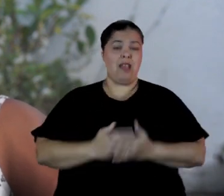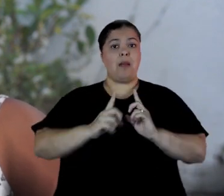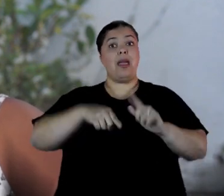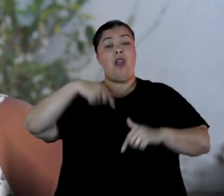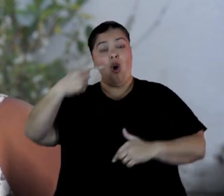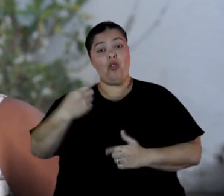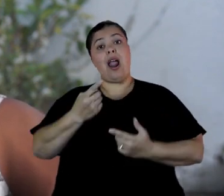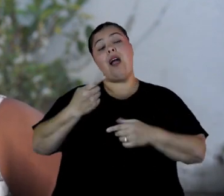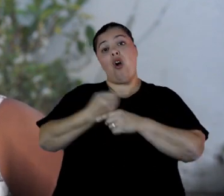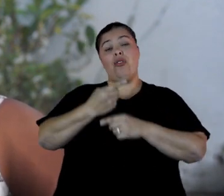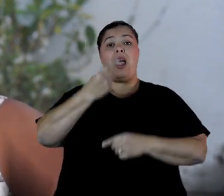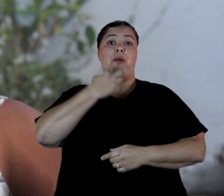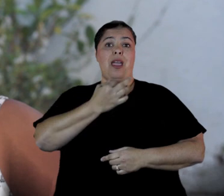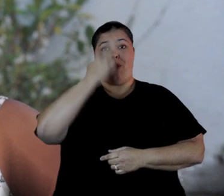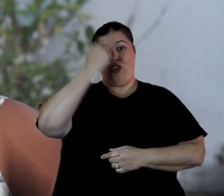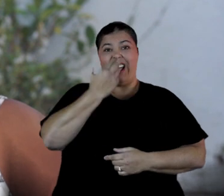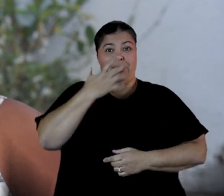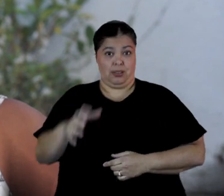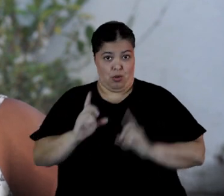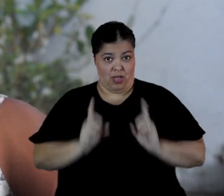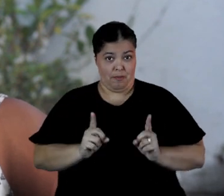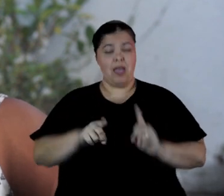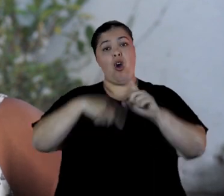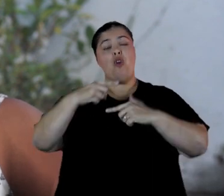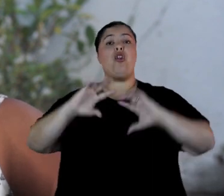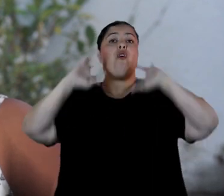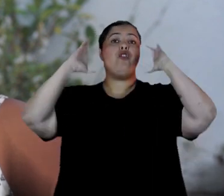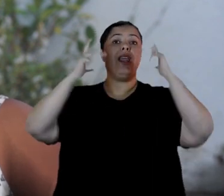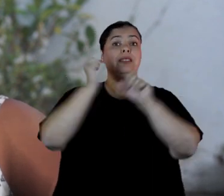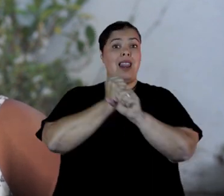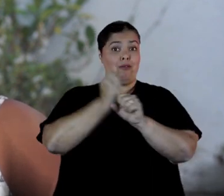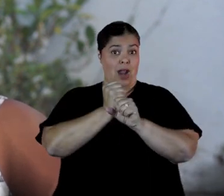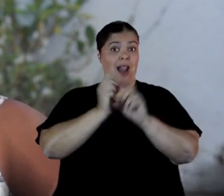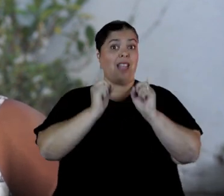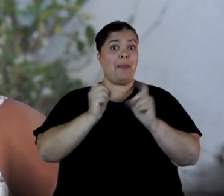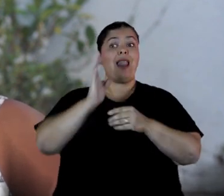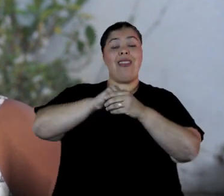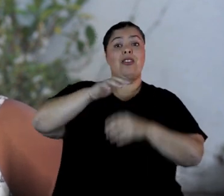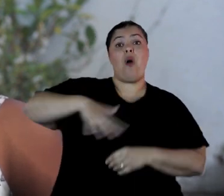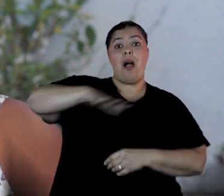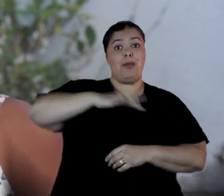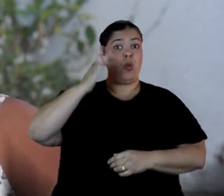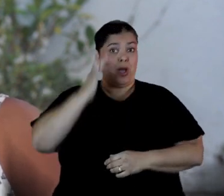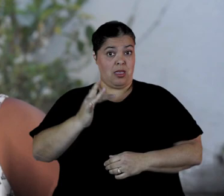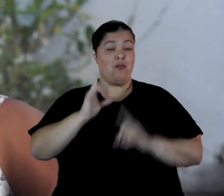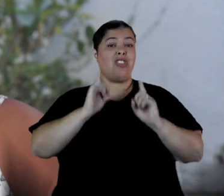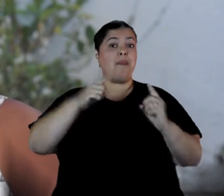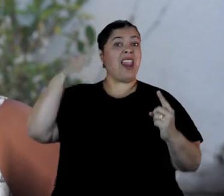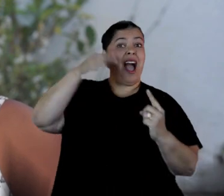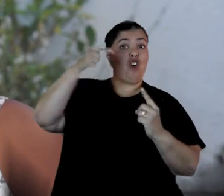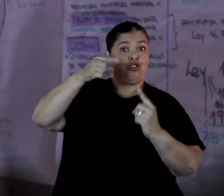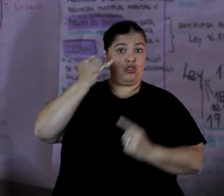Después tenemos la violencia laboral, en el ámbito educativo, el acoso sexual, que después también